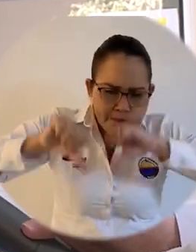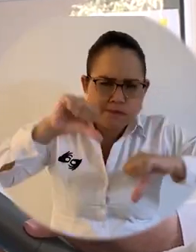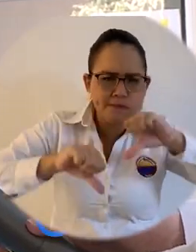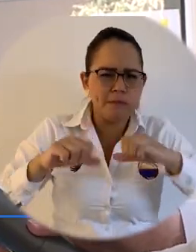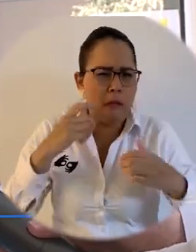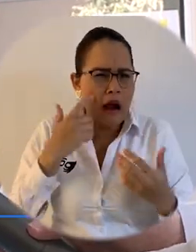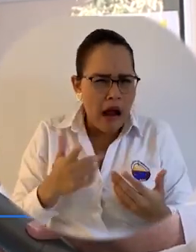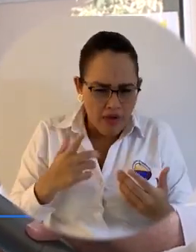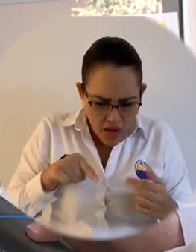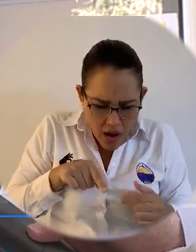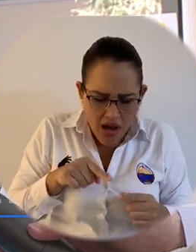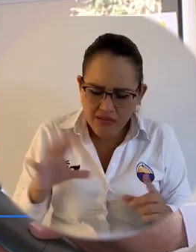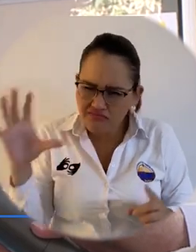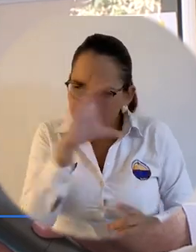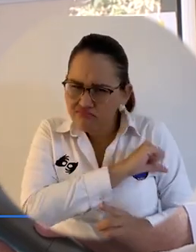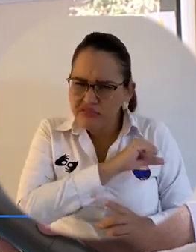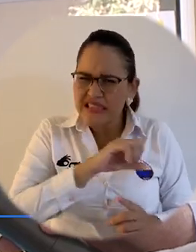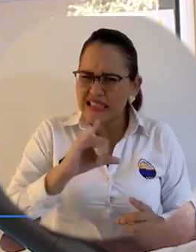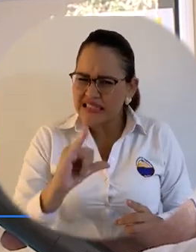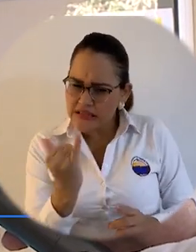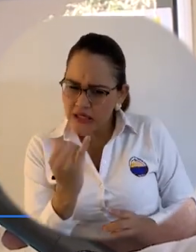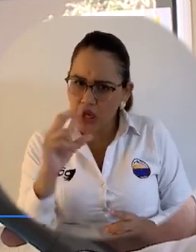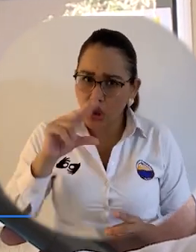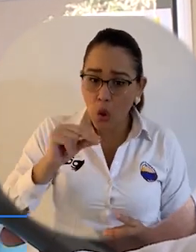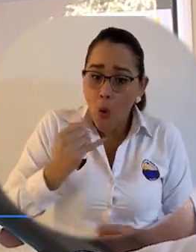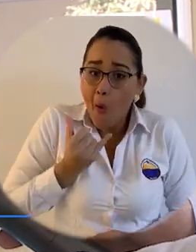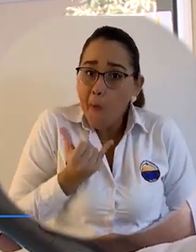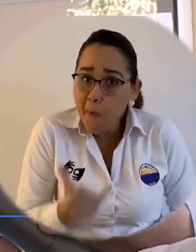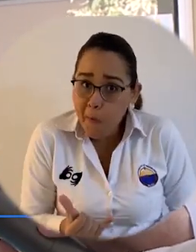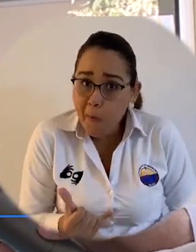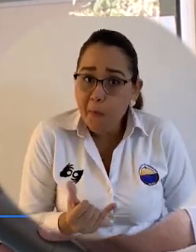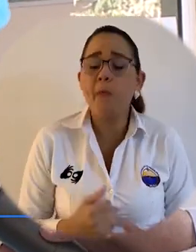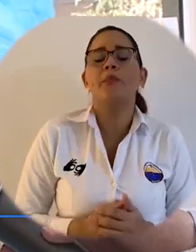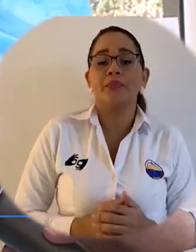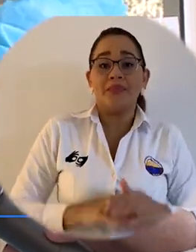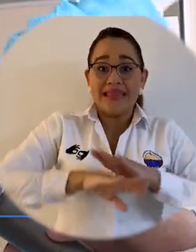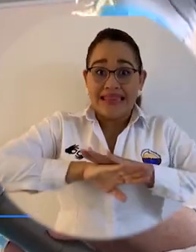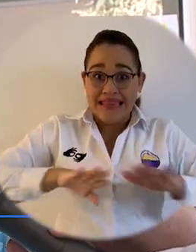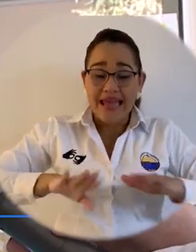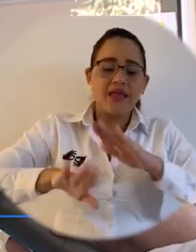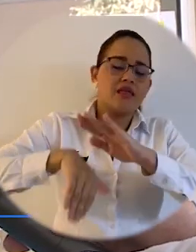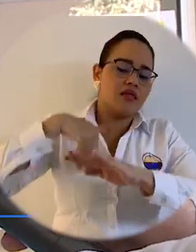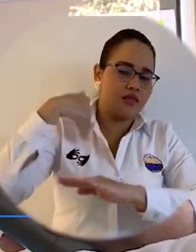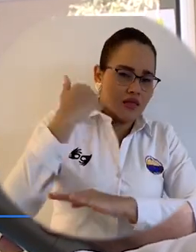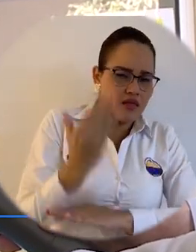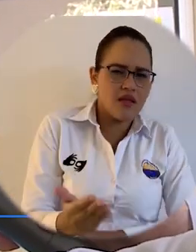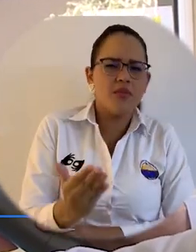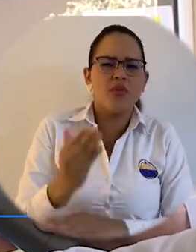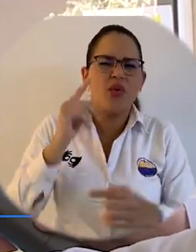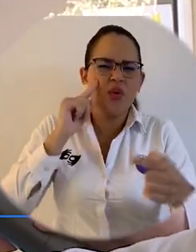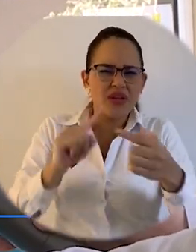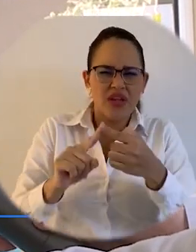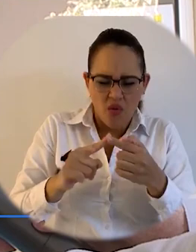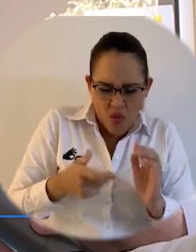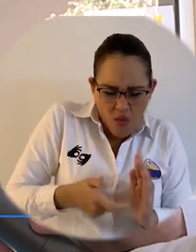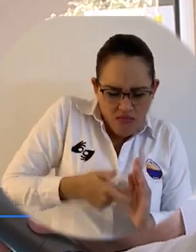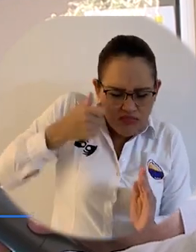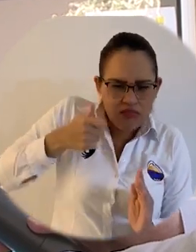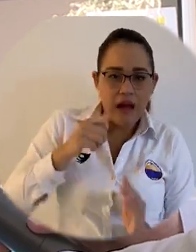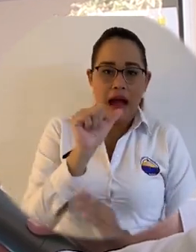reactivos que se necesitan para realizar el PCR en tiempo real para la prueba, y en el área de post-PCR se hace el servido del